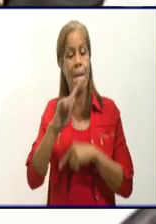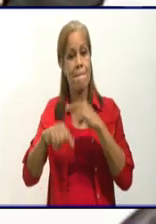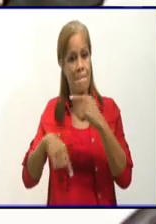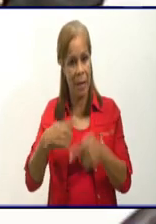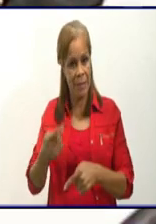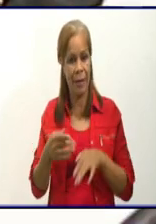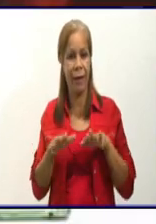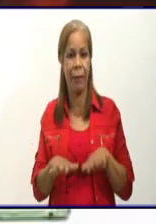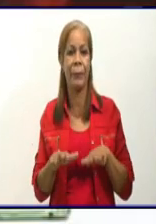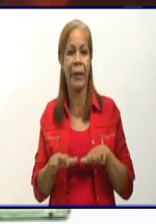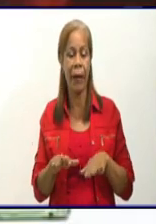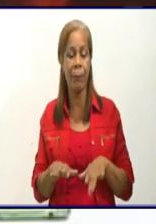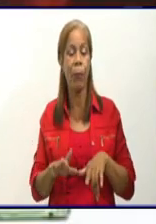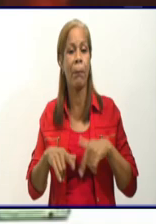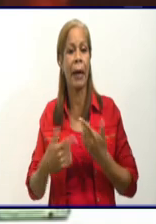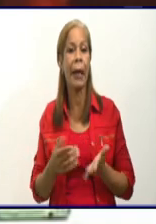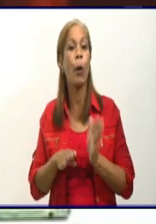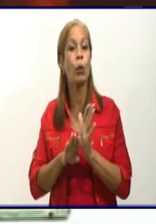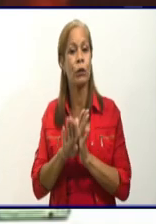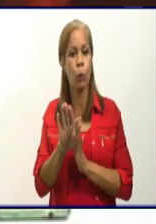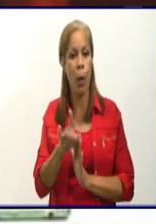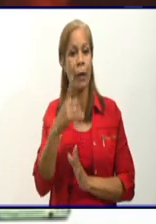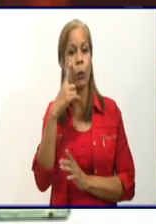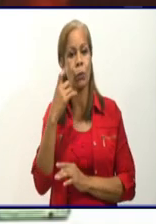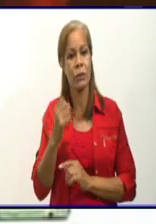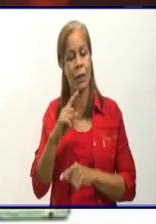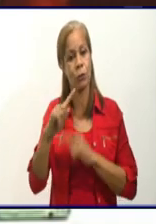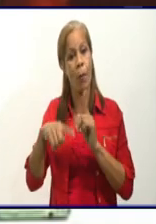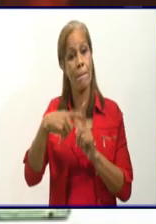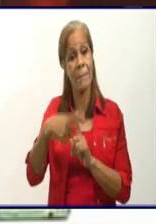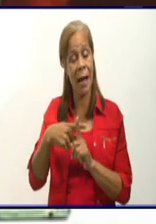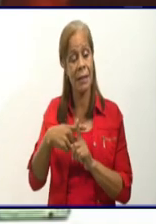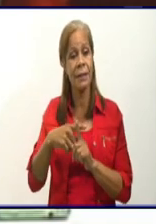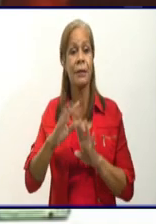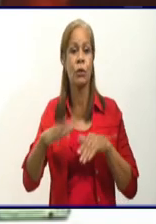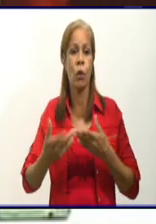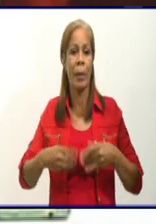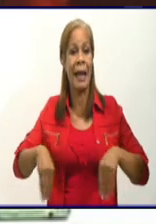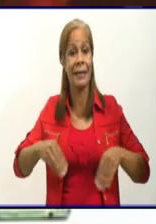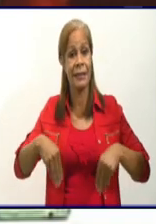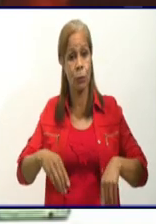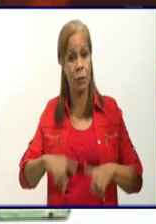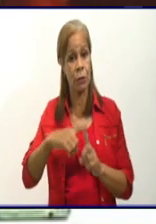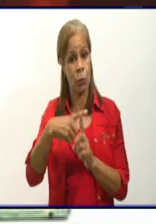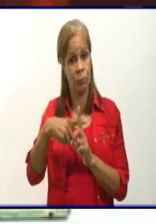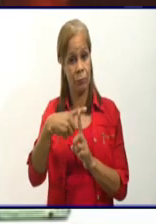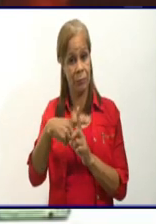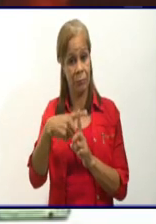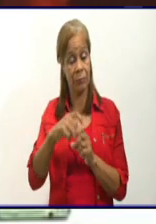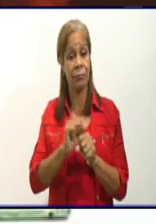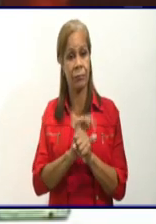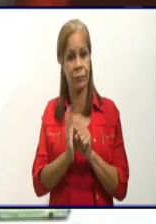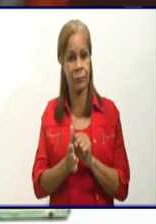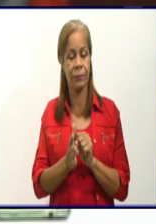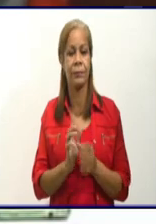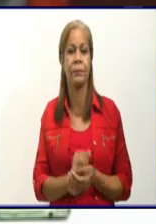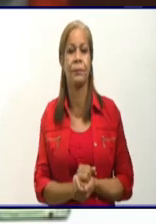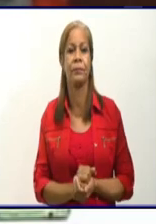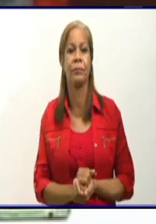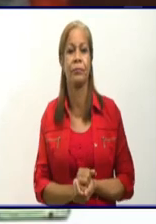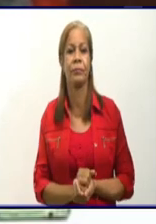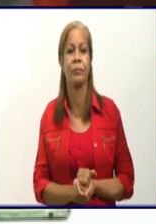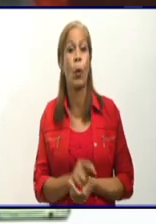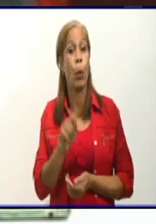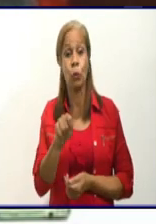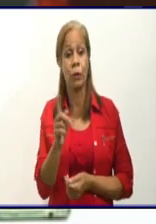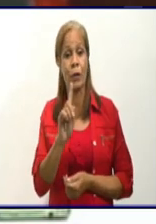habitual, para seguir conociendo más sobre la actualización epidemiológica que hoy tiene la provincia de Granma de cara a la COVID-19. Que usted no se vaya,